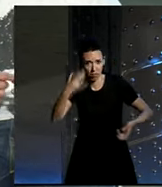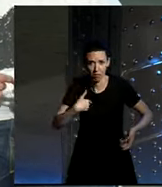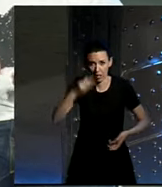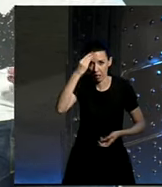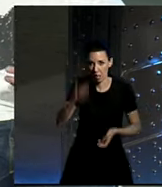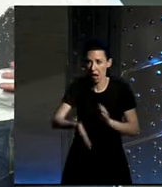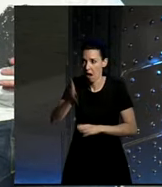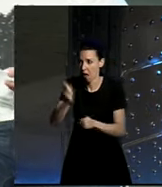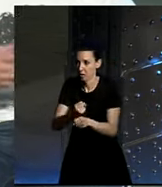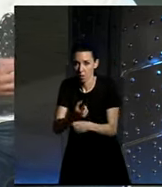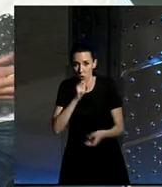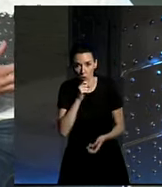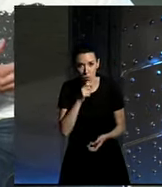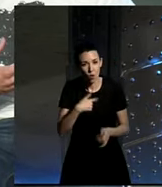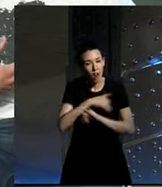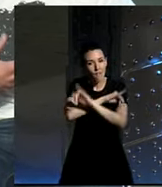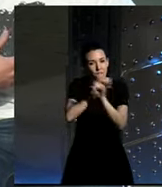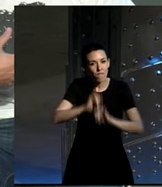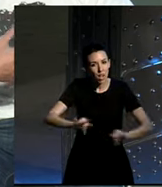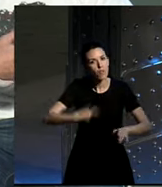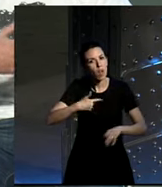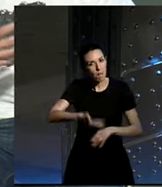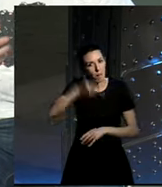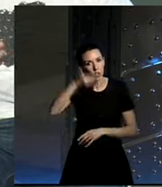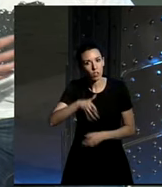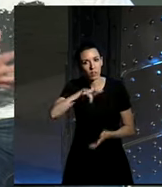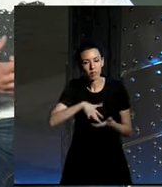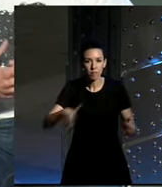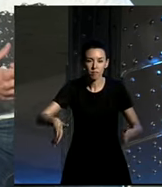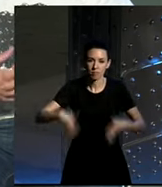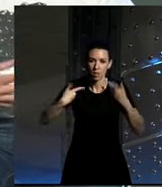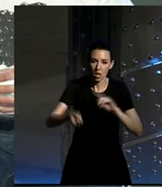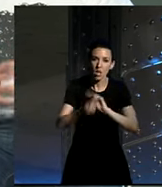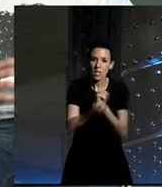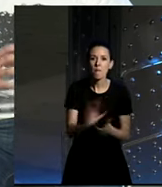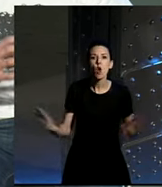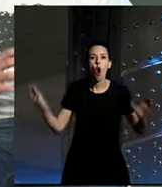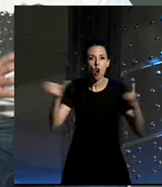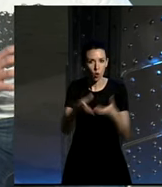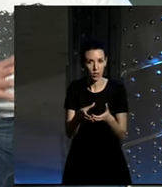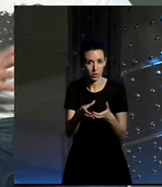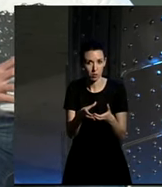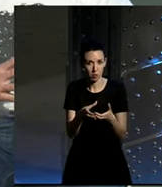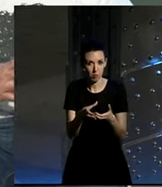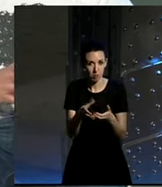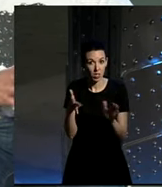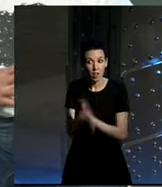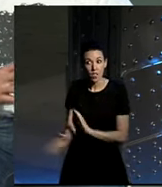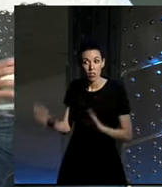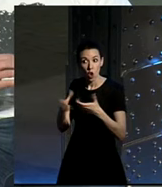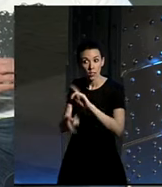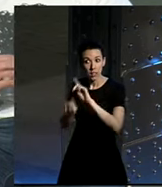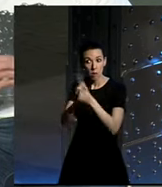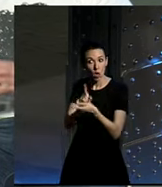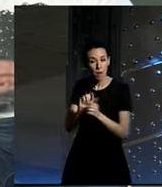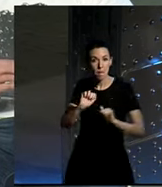para ir al trabajo lo de la felicidad es importante de repente eso se convierte en un cambio colectivo no hay ningún cambio colectivo grande que no haya